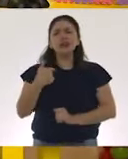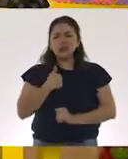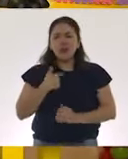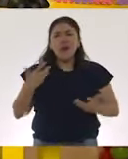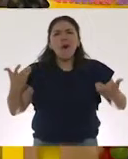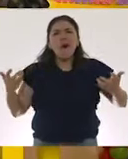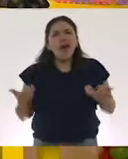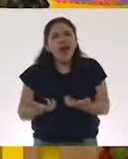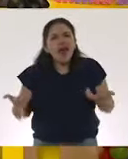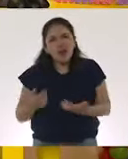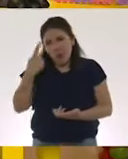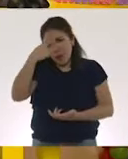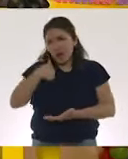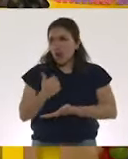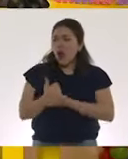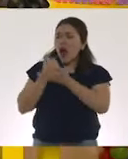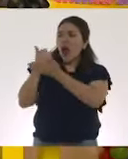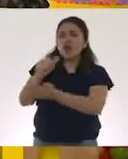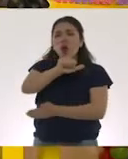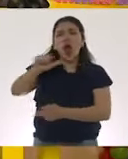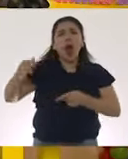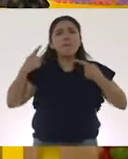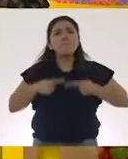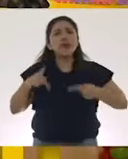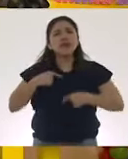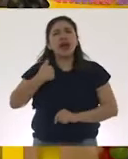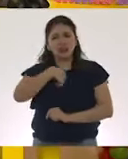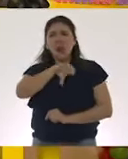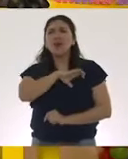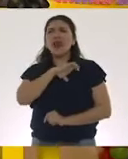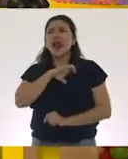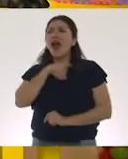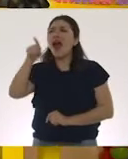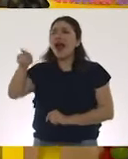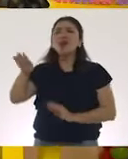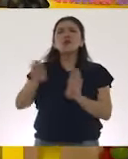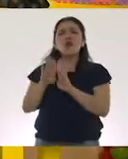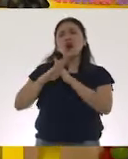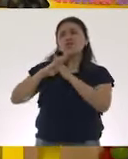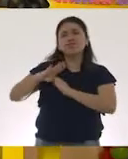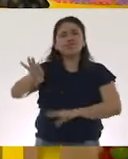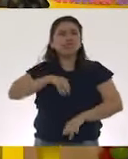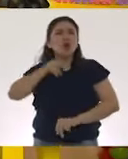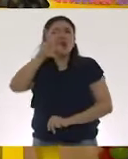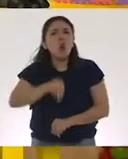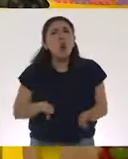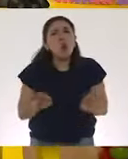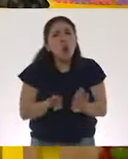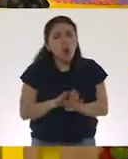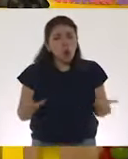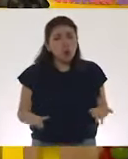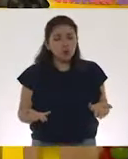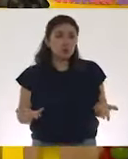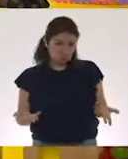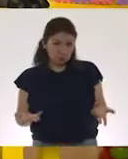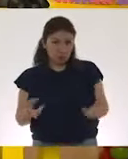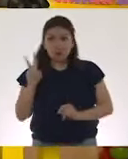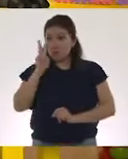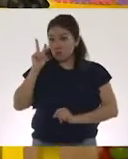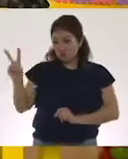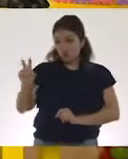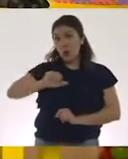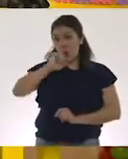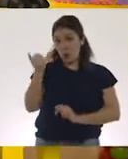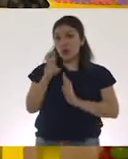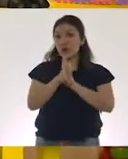para ayudar a las personas que más quieren a que no se contagien de COVID-19. ¿Qué les parece si vamos a ver